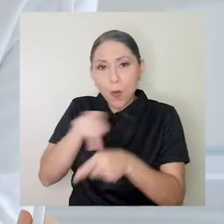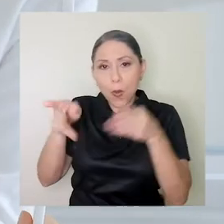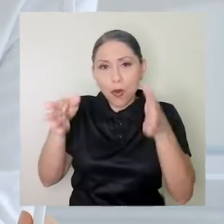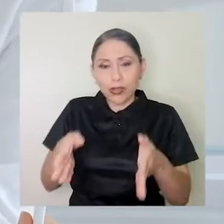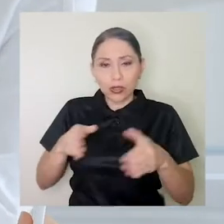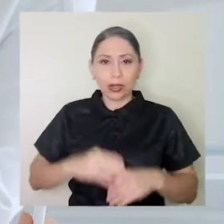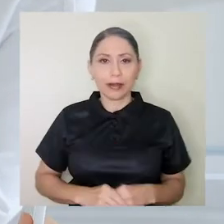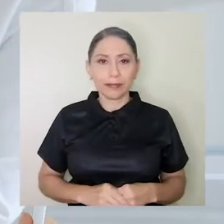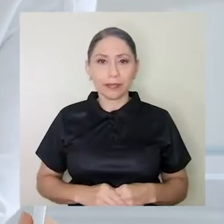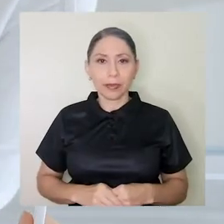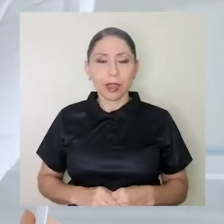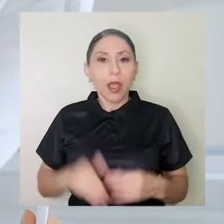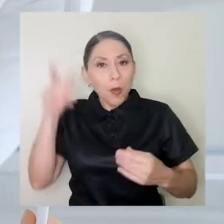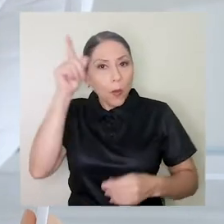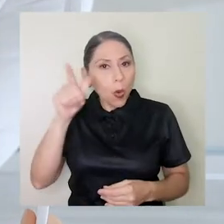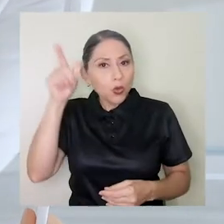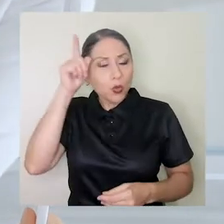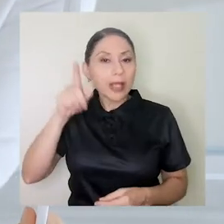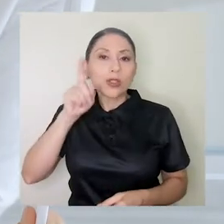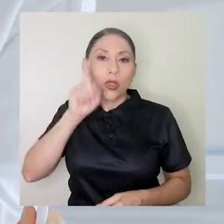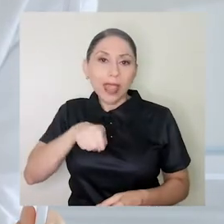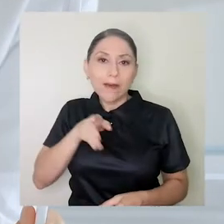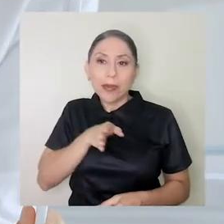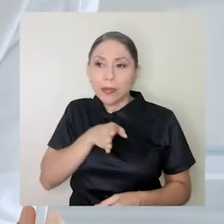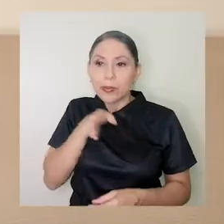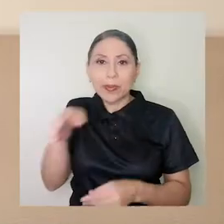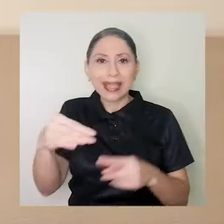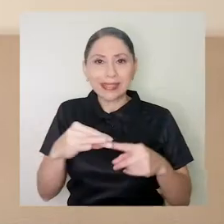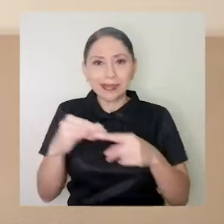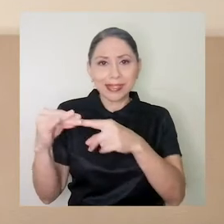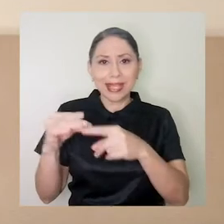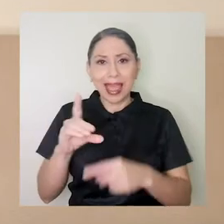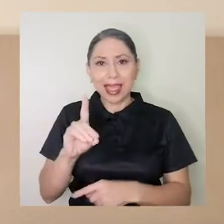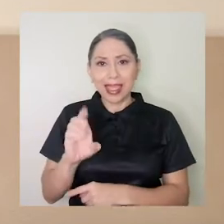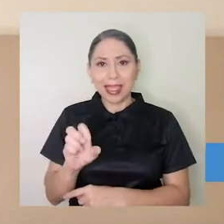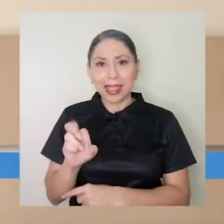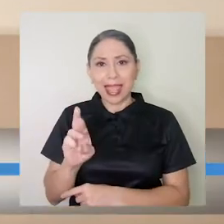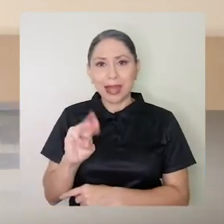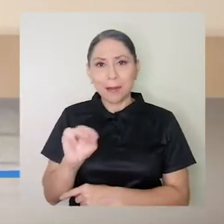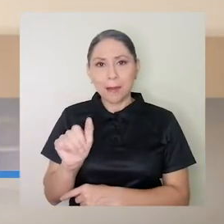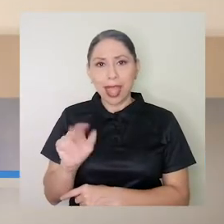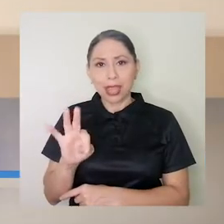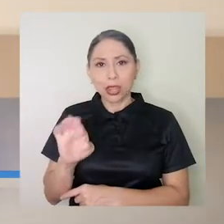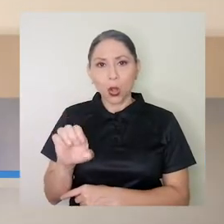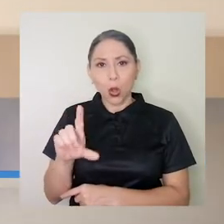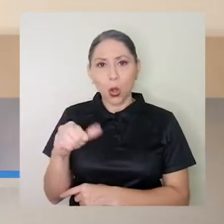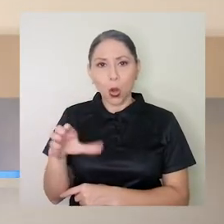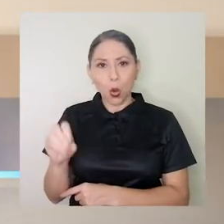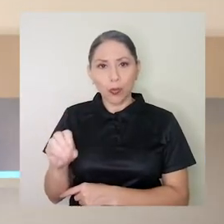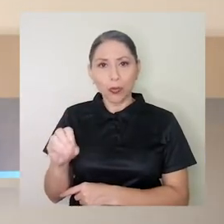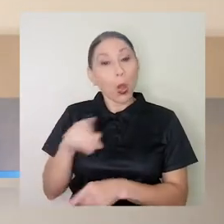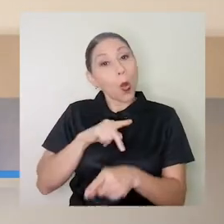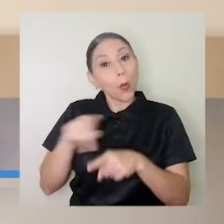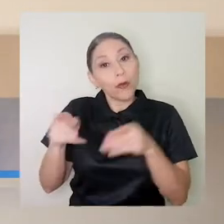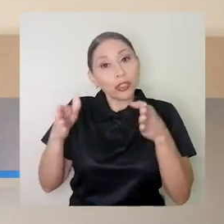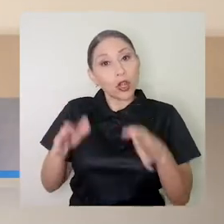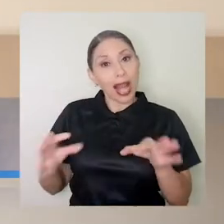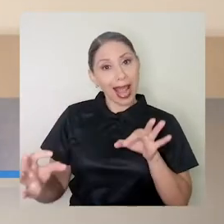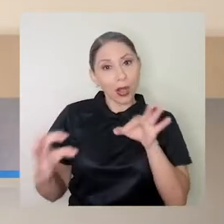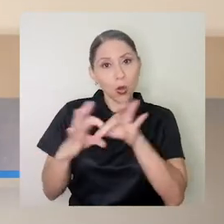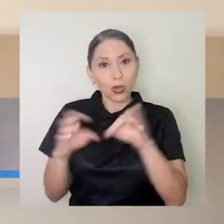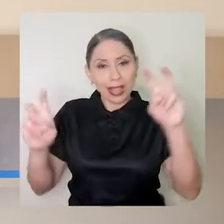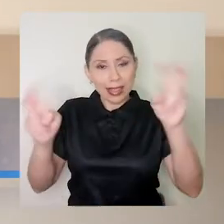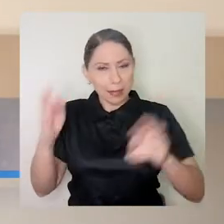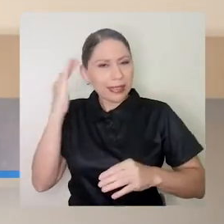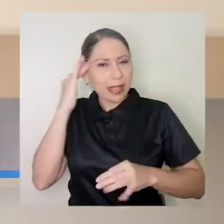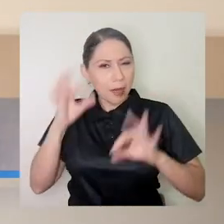profesional. Por supuesto, consultar con un dermatólogo o un profesional acorde al tema, que sepa